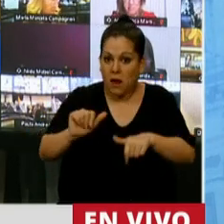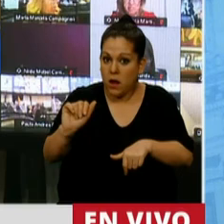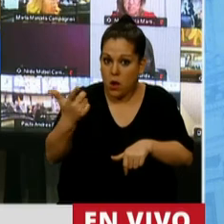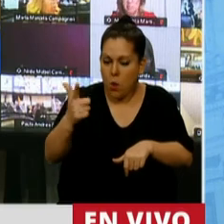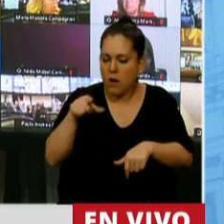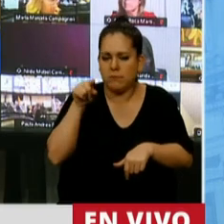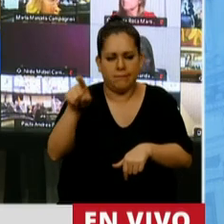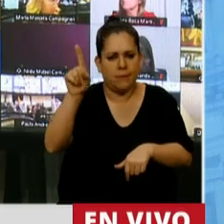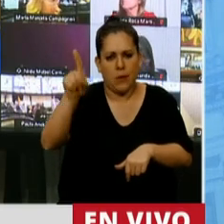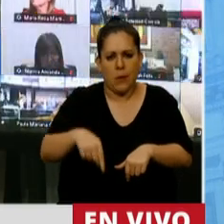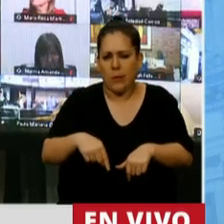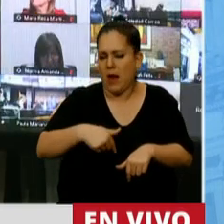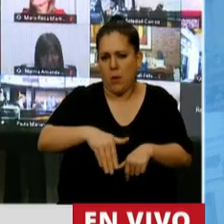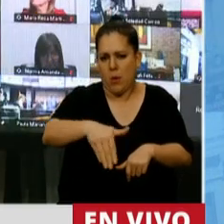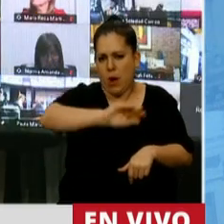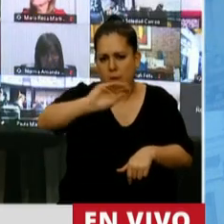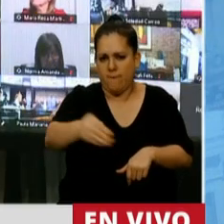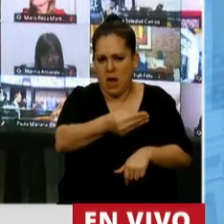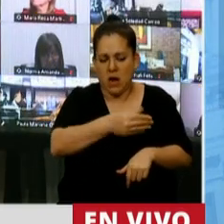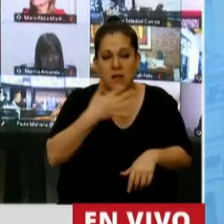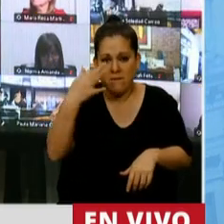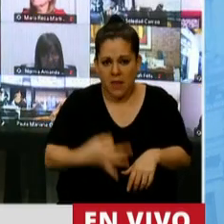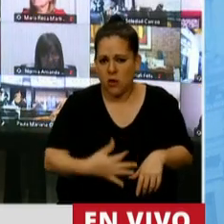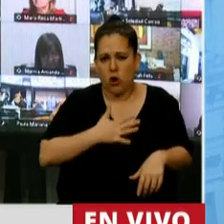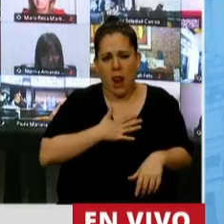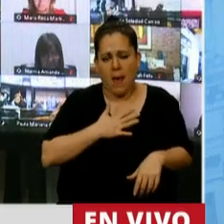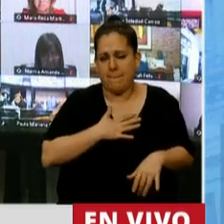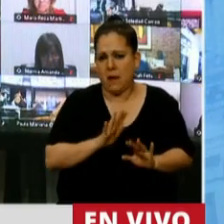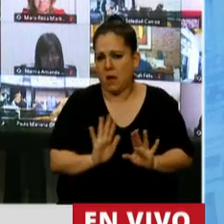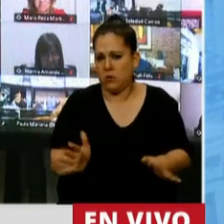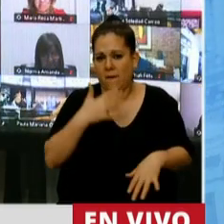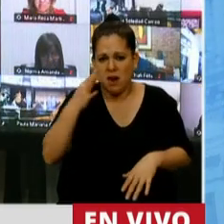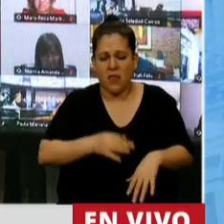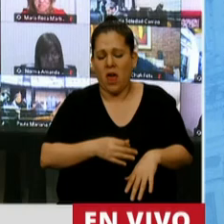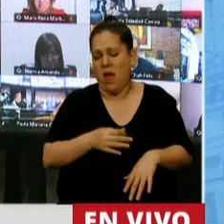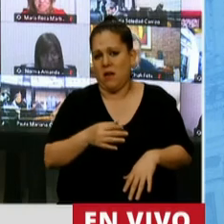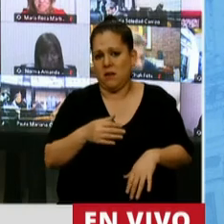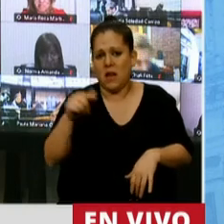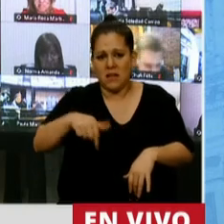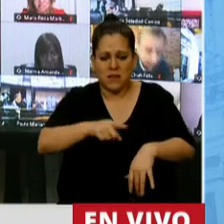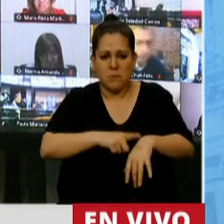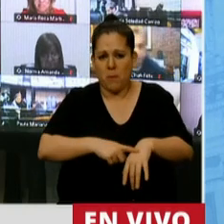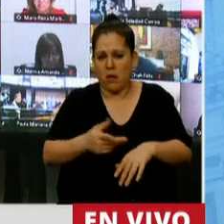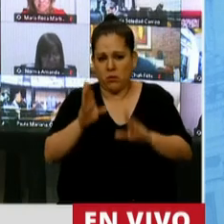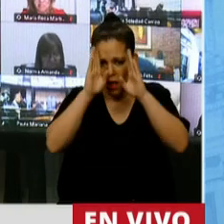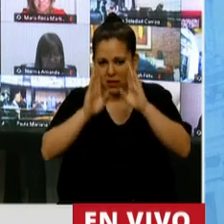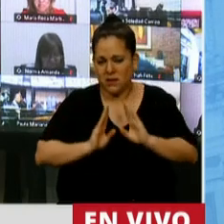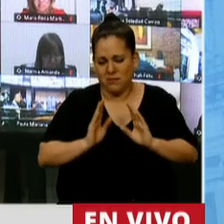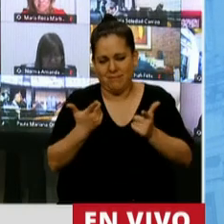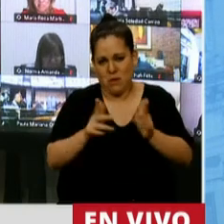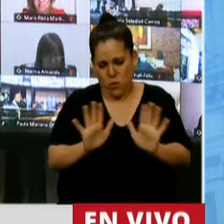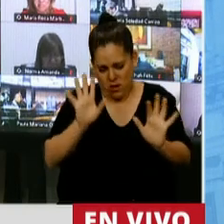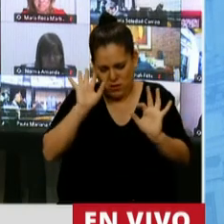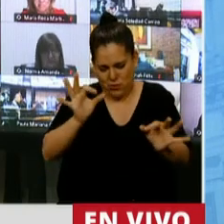el camino más directo al fracaso. Yo lamento que en estos tiempos ya no nos estemos escuchando. Para